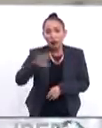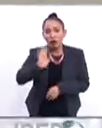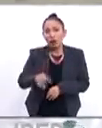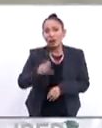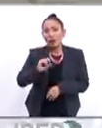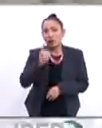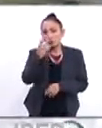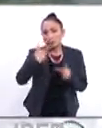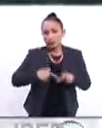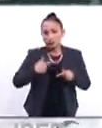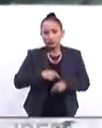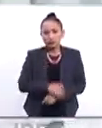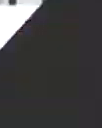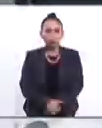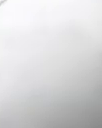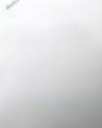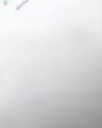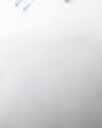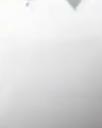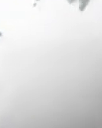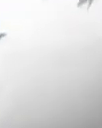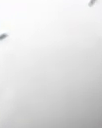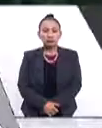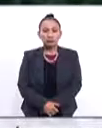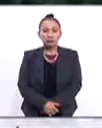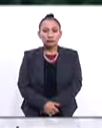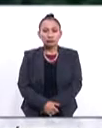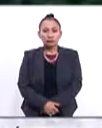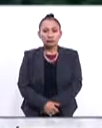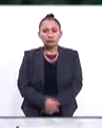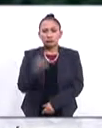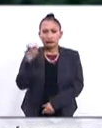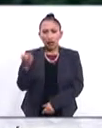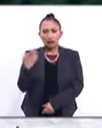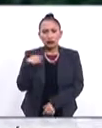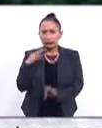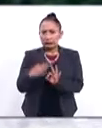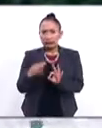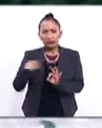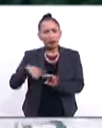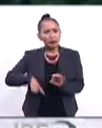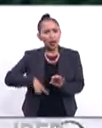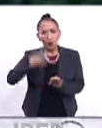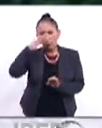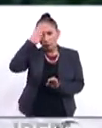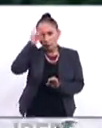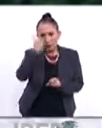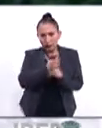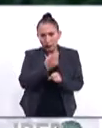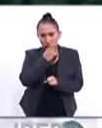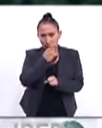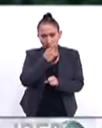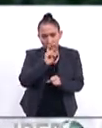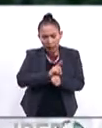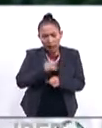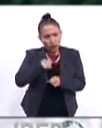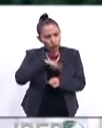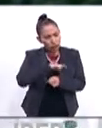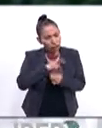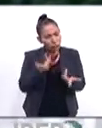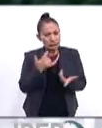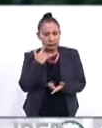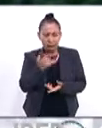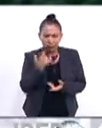que fallecieron 21 personas eso fue muy preciso el gobierno cubano del primer día y nosotros hemos